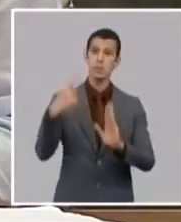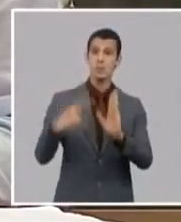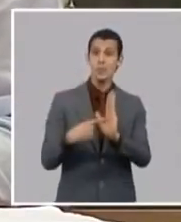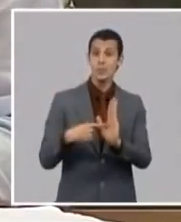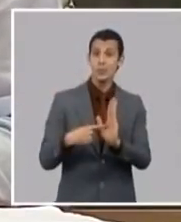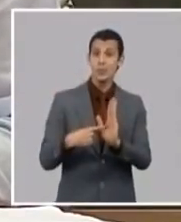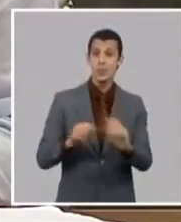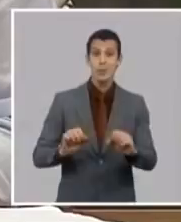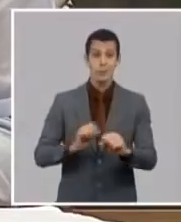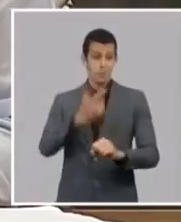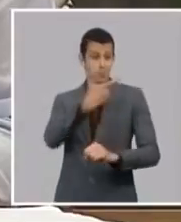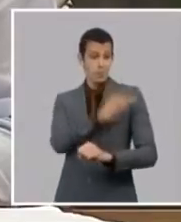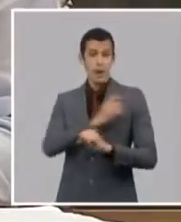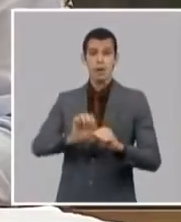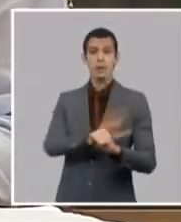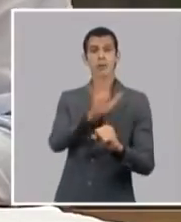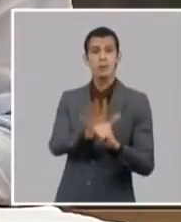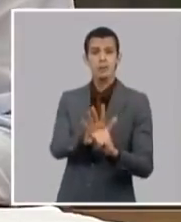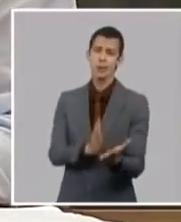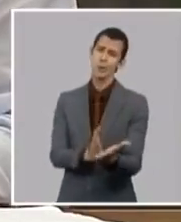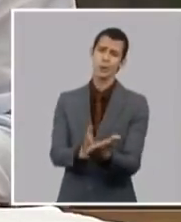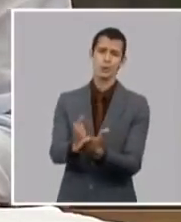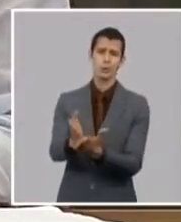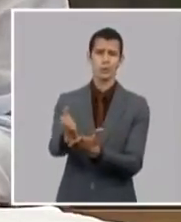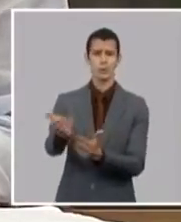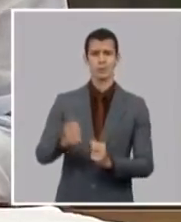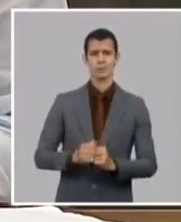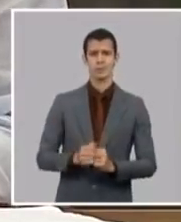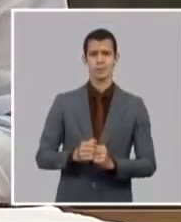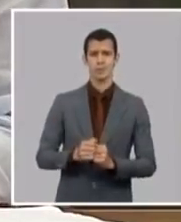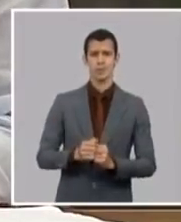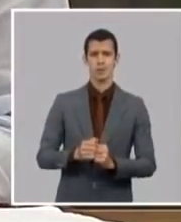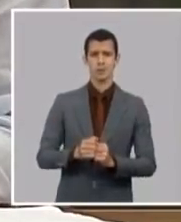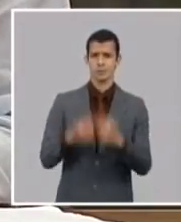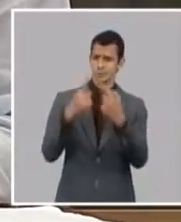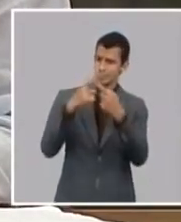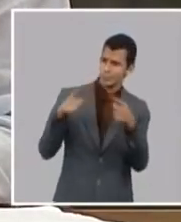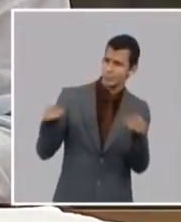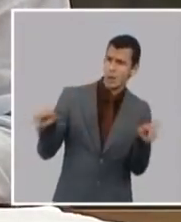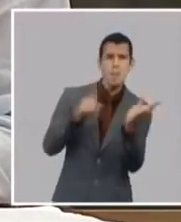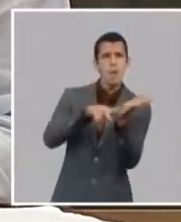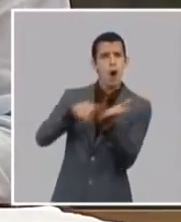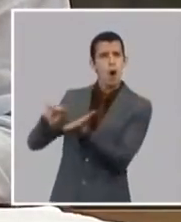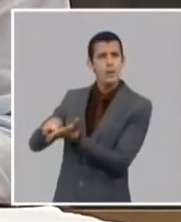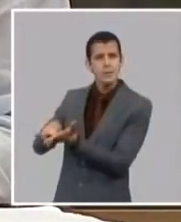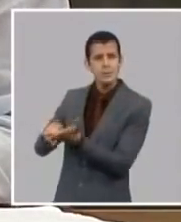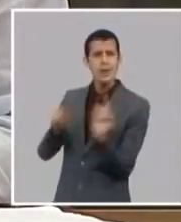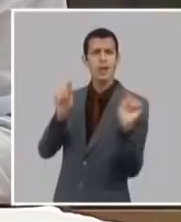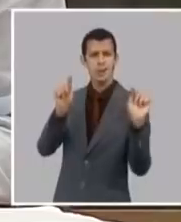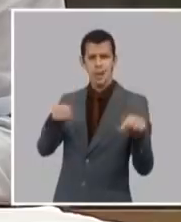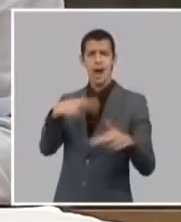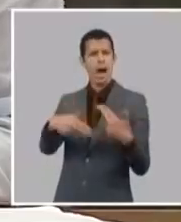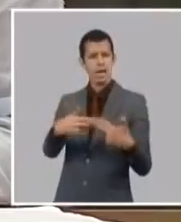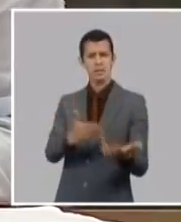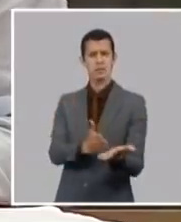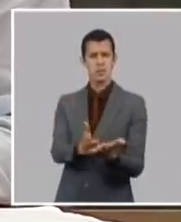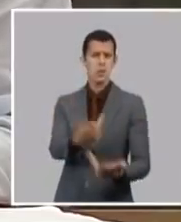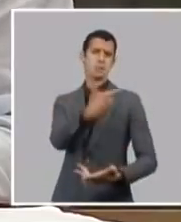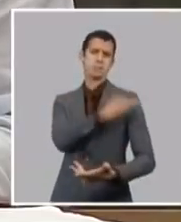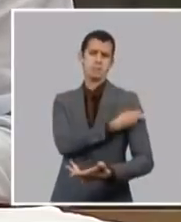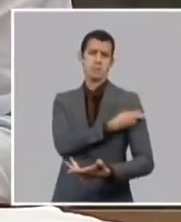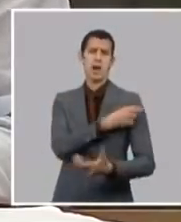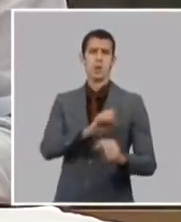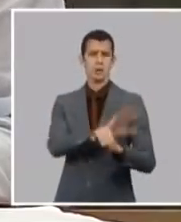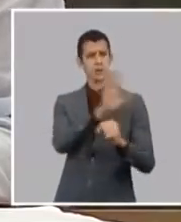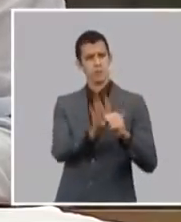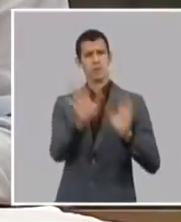y el lunes abrieron todos los centros de vacunación en todas las provincias y municipios que iniciaban la vacunación seguimos intercambiando